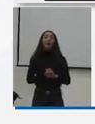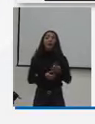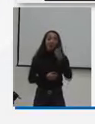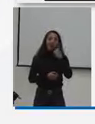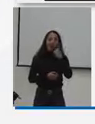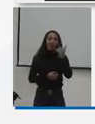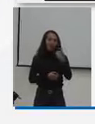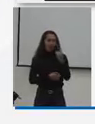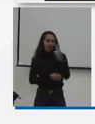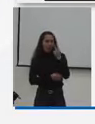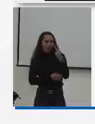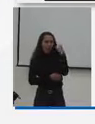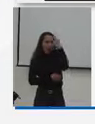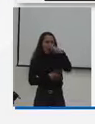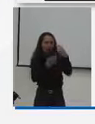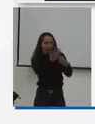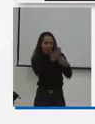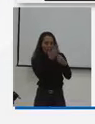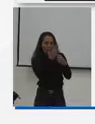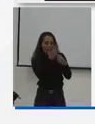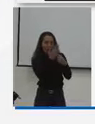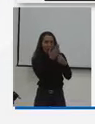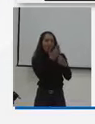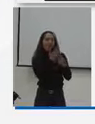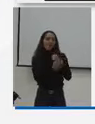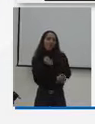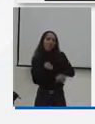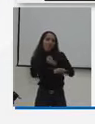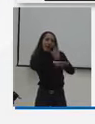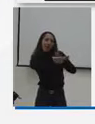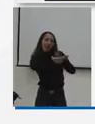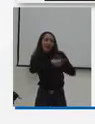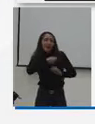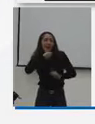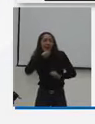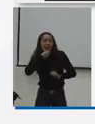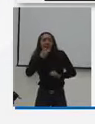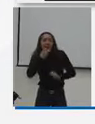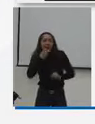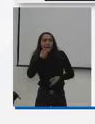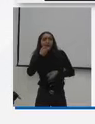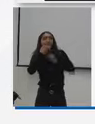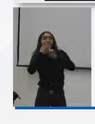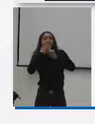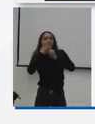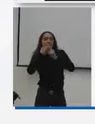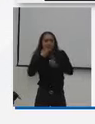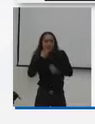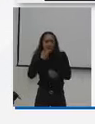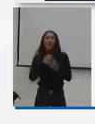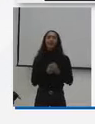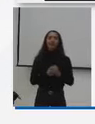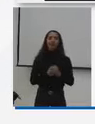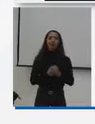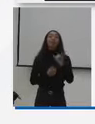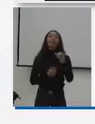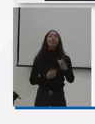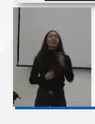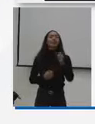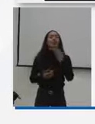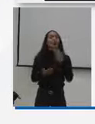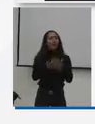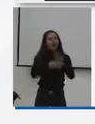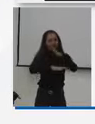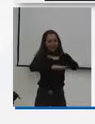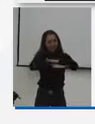Doctor Parodi, lo vemos, pero no lo escuchamos. Agradecemos que, por favor, active su micrófono. Muchas gracias. Ya me dio entrada. Bueno, un saludo especial. Sí, señor.